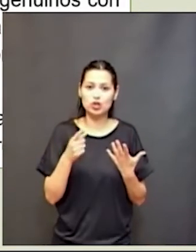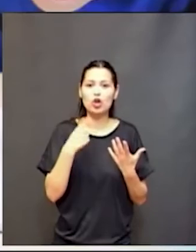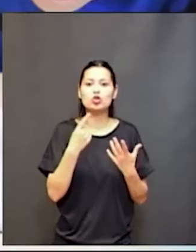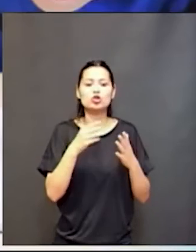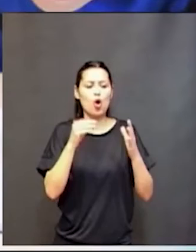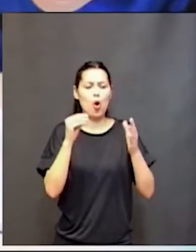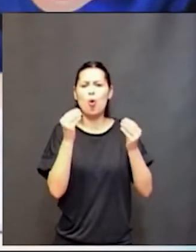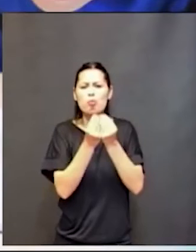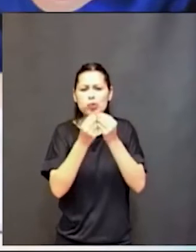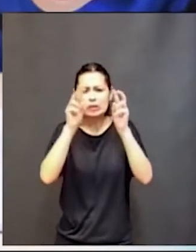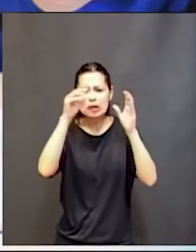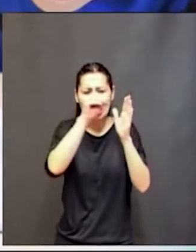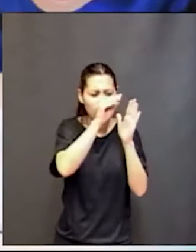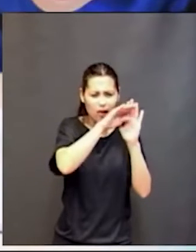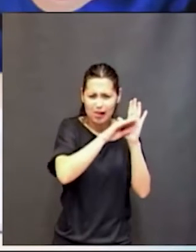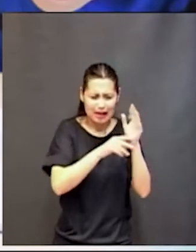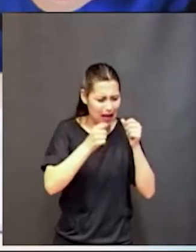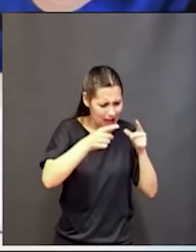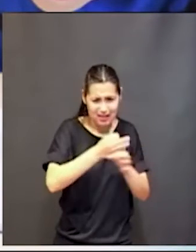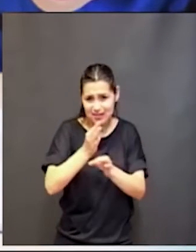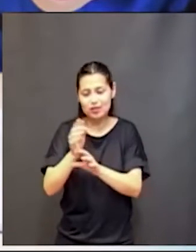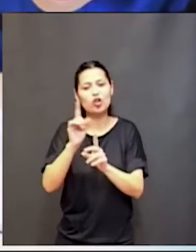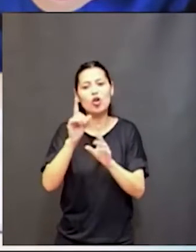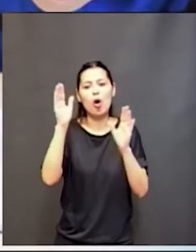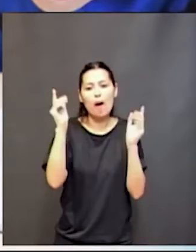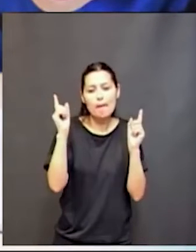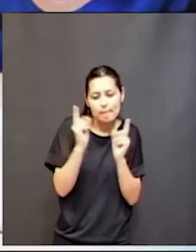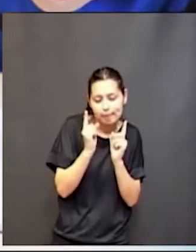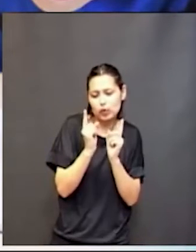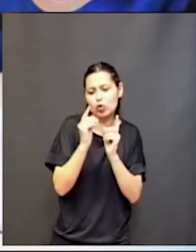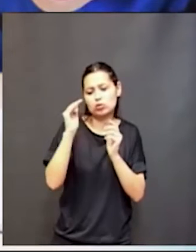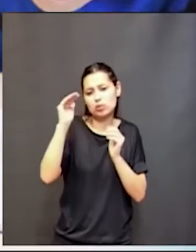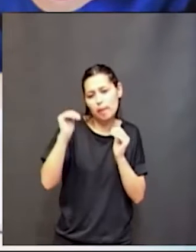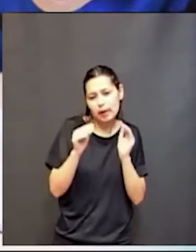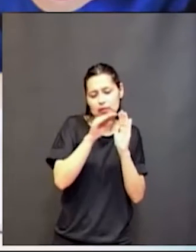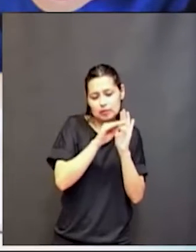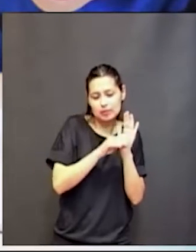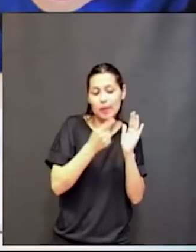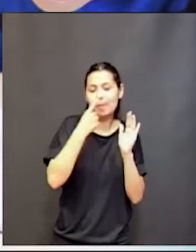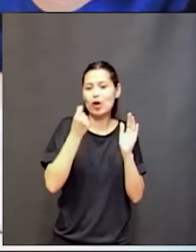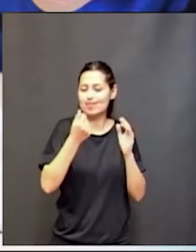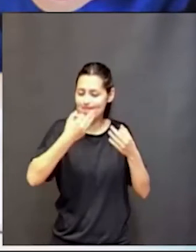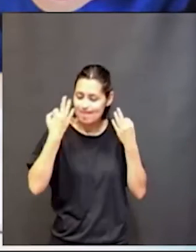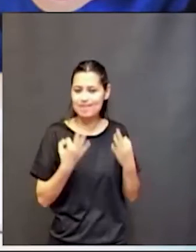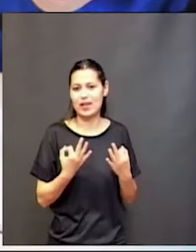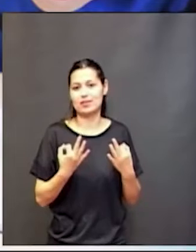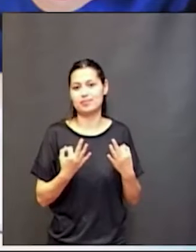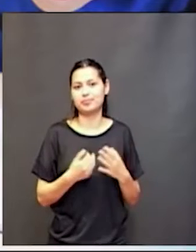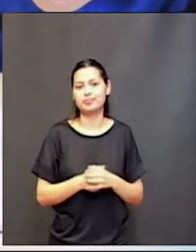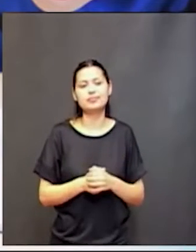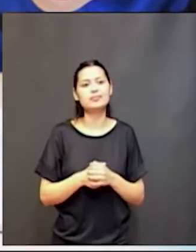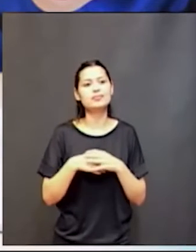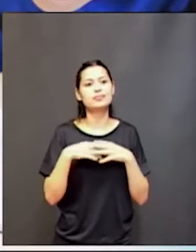¿sí? una de las premisas de cómo aprende nuestro cerebro es enseñar a nuestros alumnos la autorregulación,